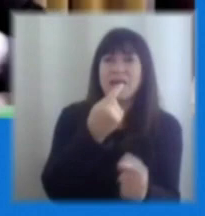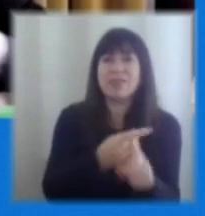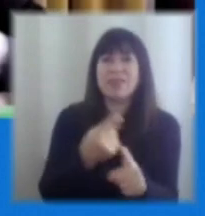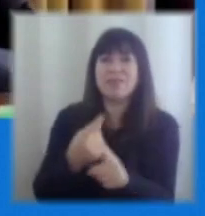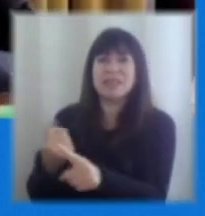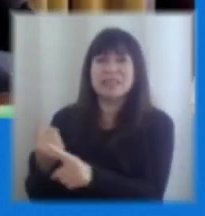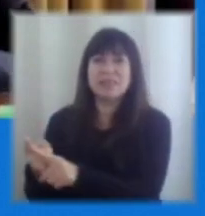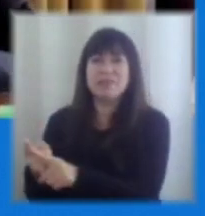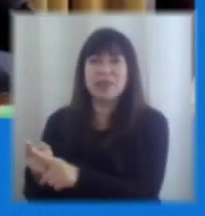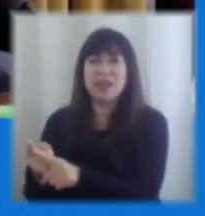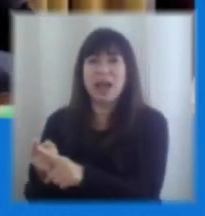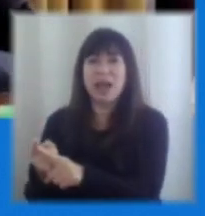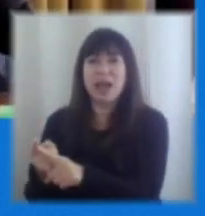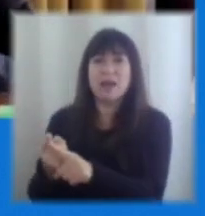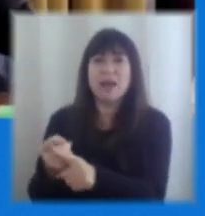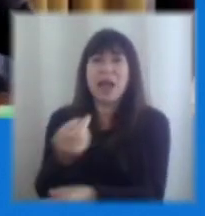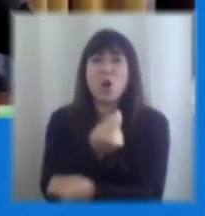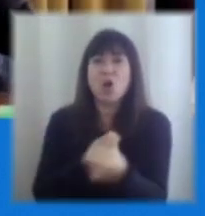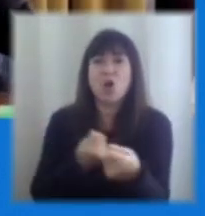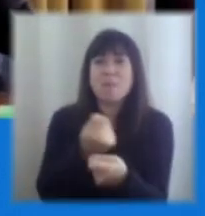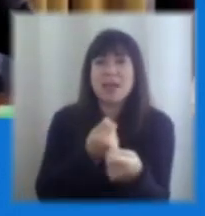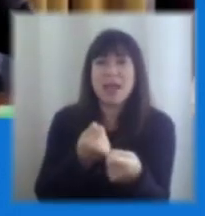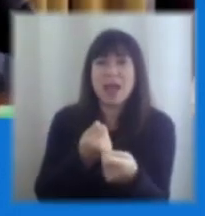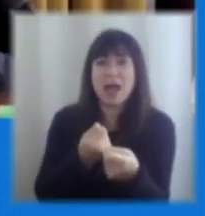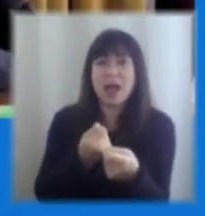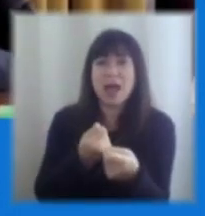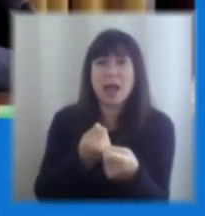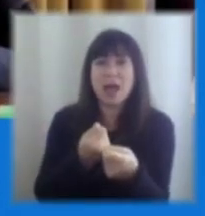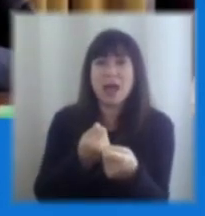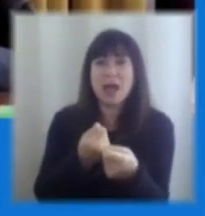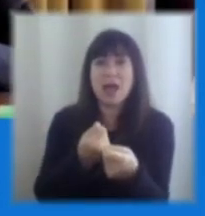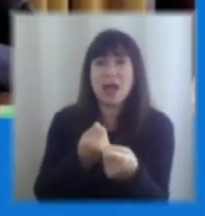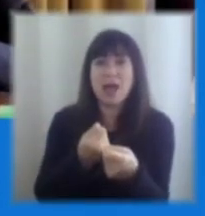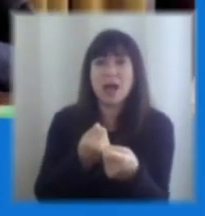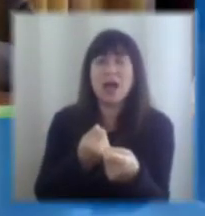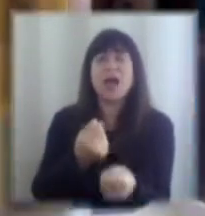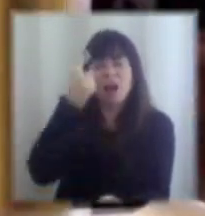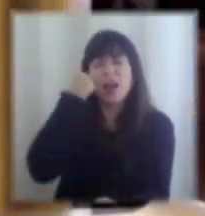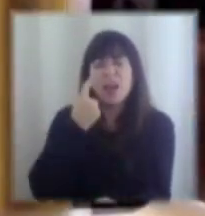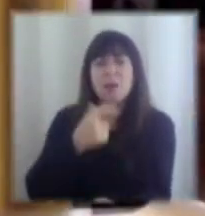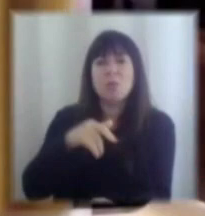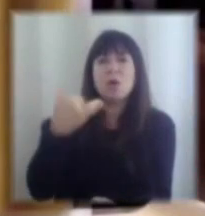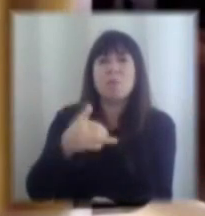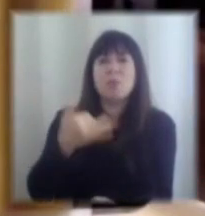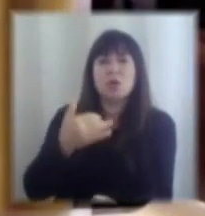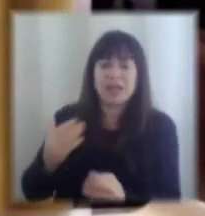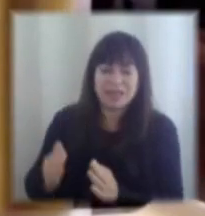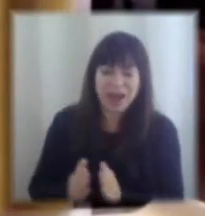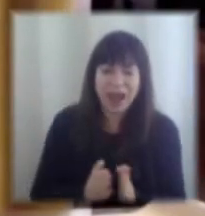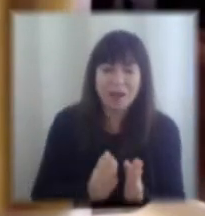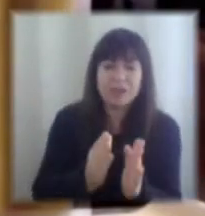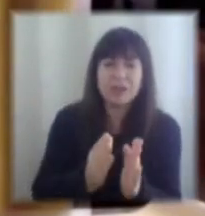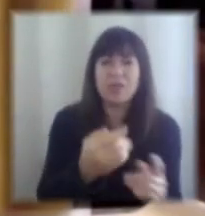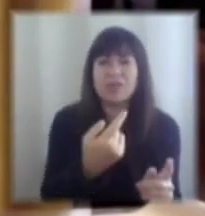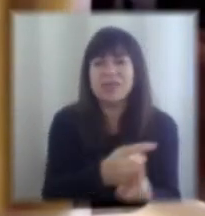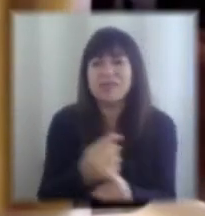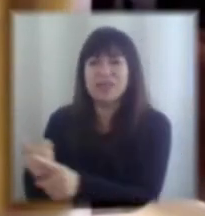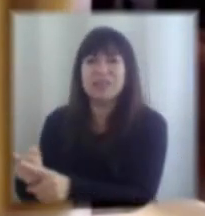nosotros en Sofofa creemos muy fuertemente que es un camino de diversificación en la economía de servicios